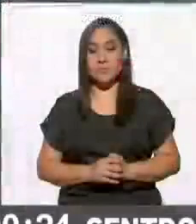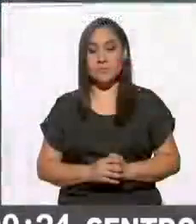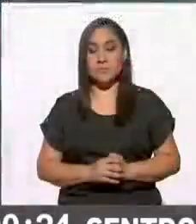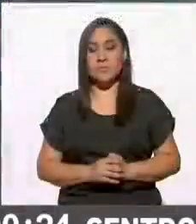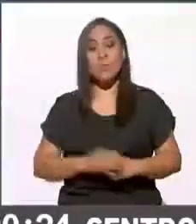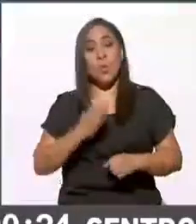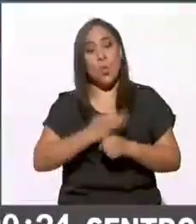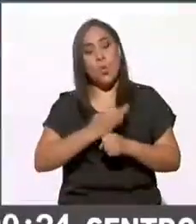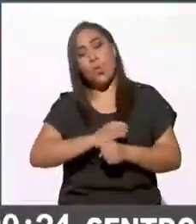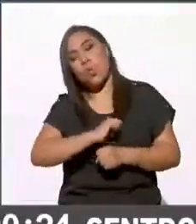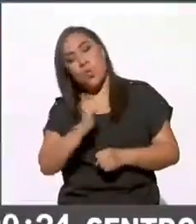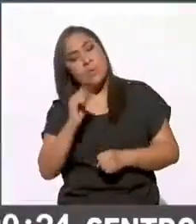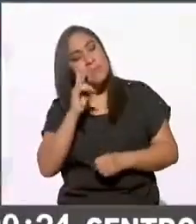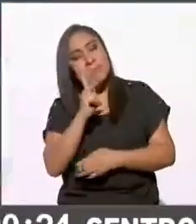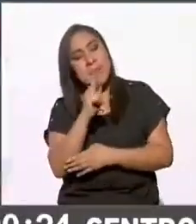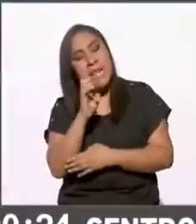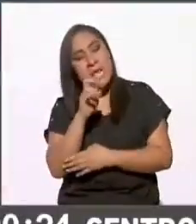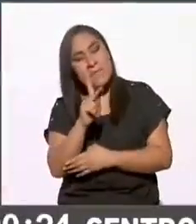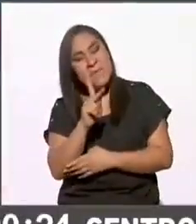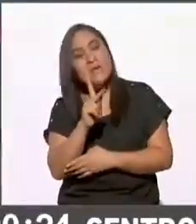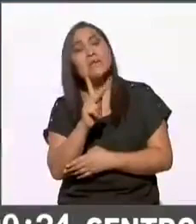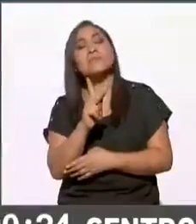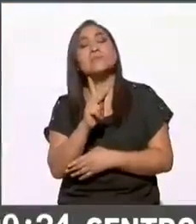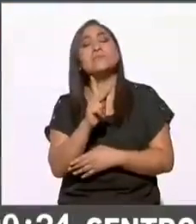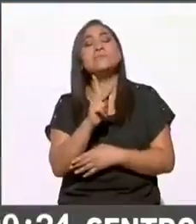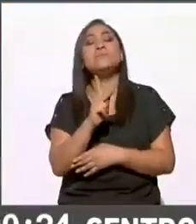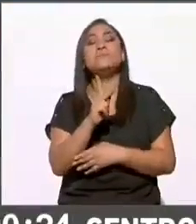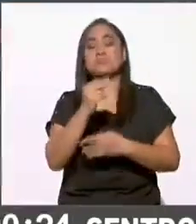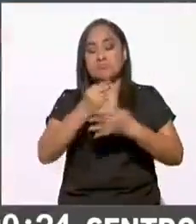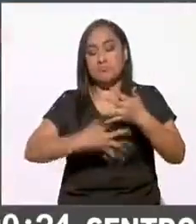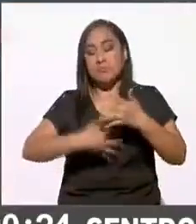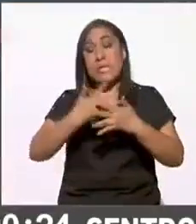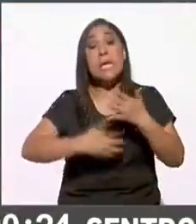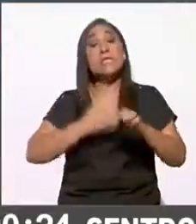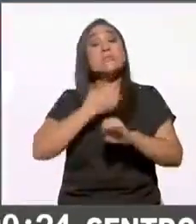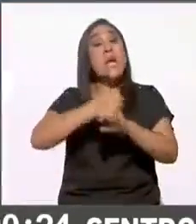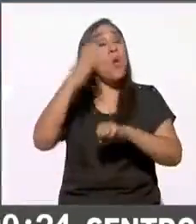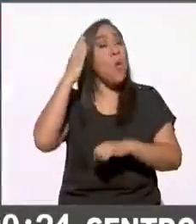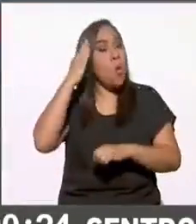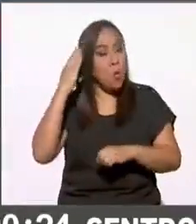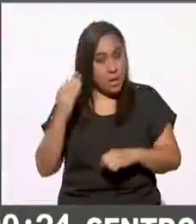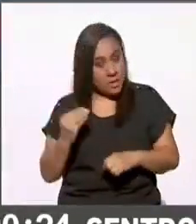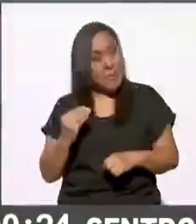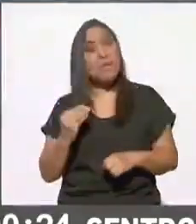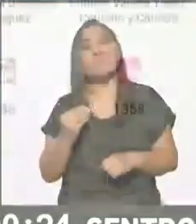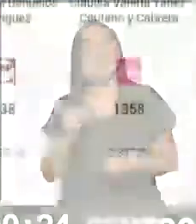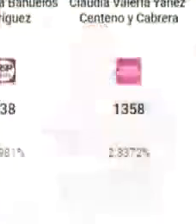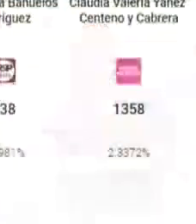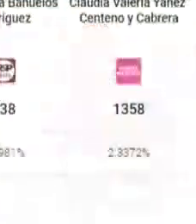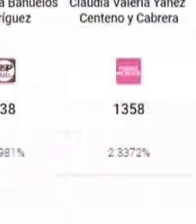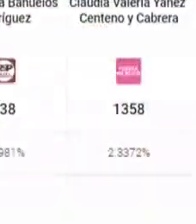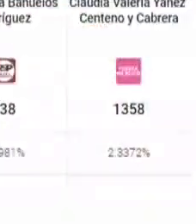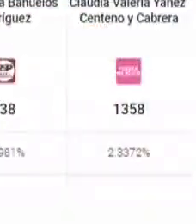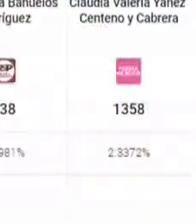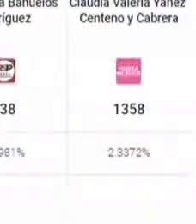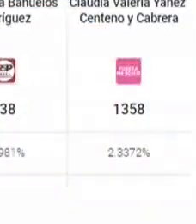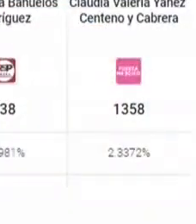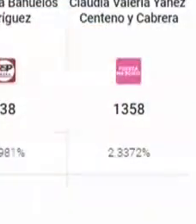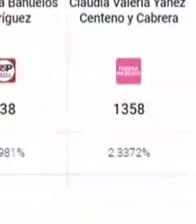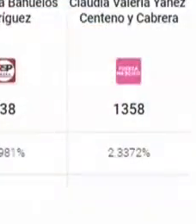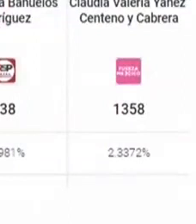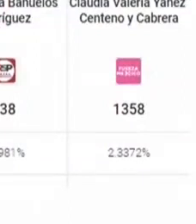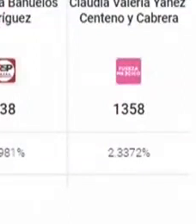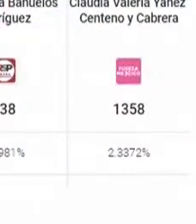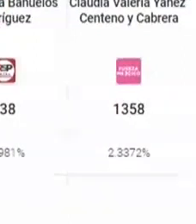dice el programa de resultados electorales preliminares del estado de Colima también donde vimos que una afluencia y